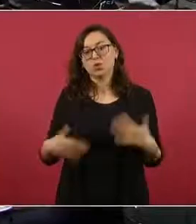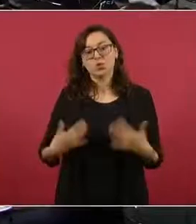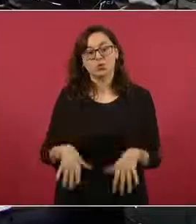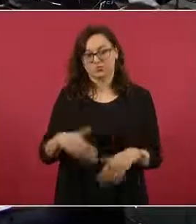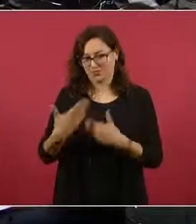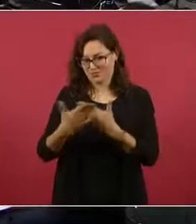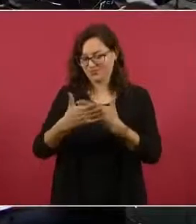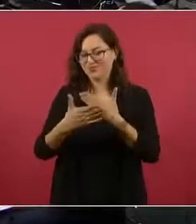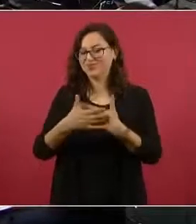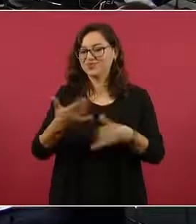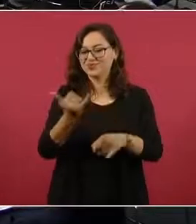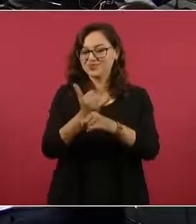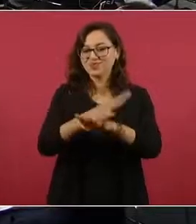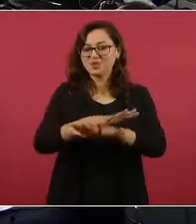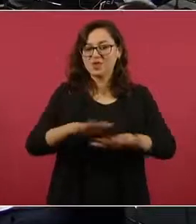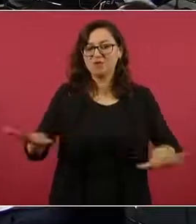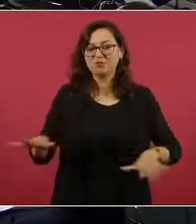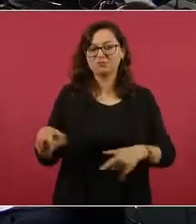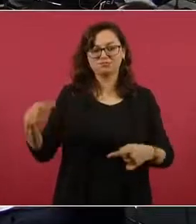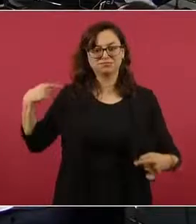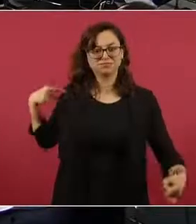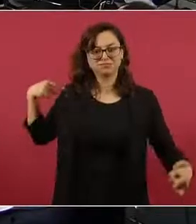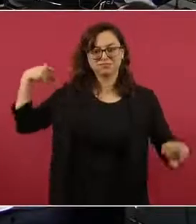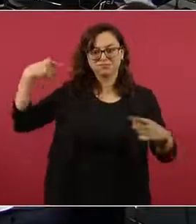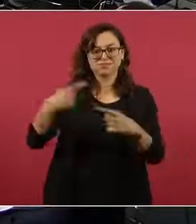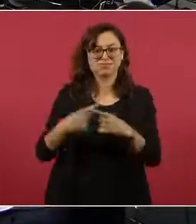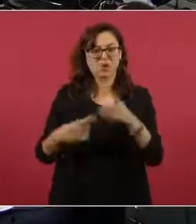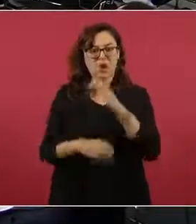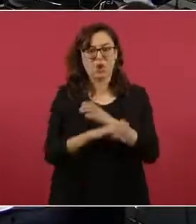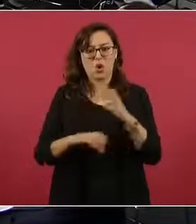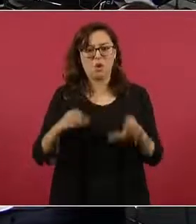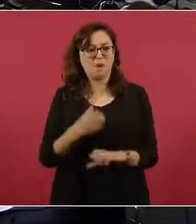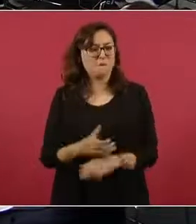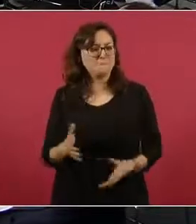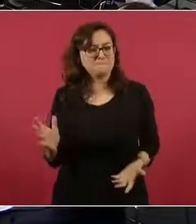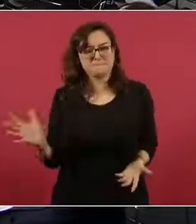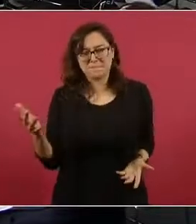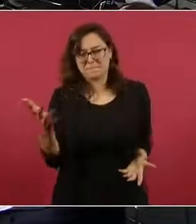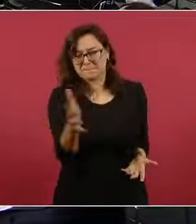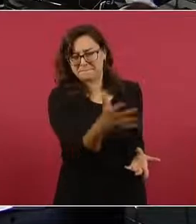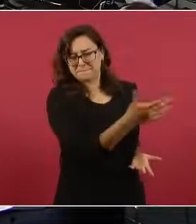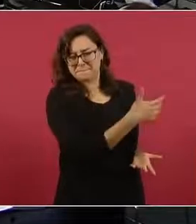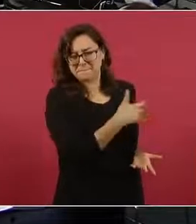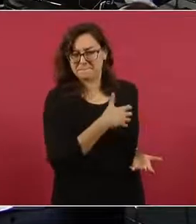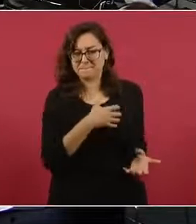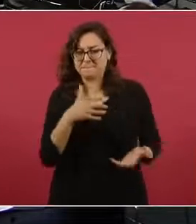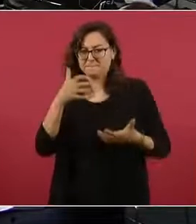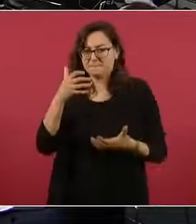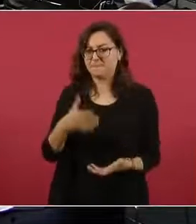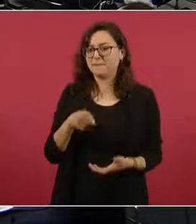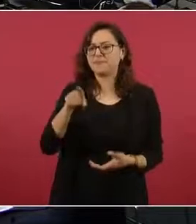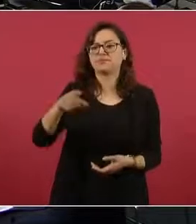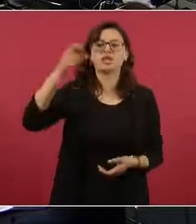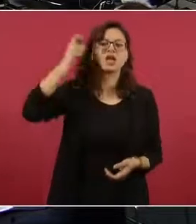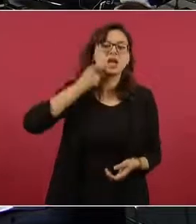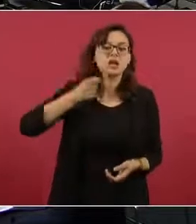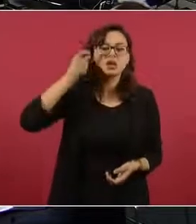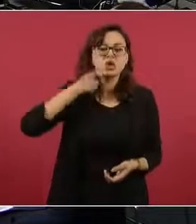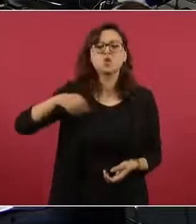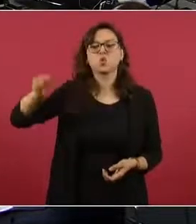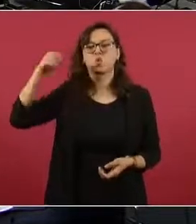en los pueblos más pobres. En de Guerrero, de Oaxaca,